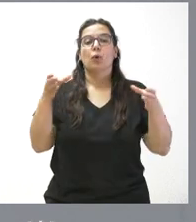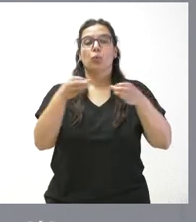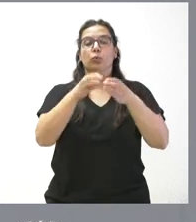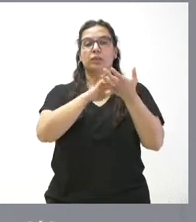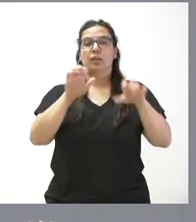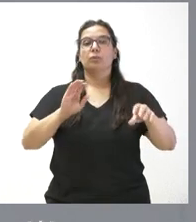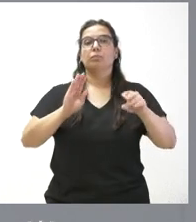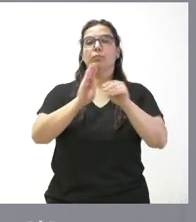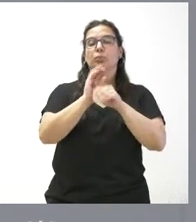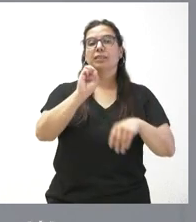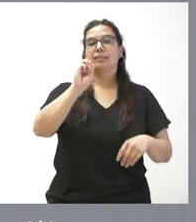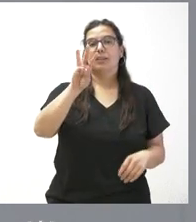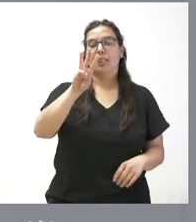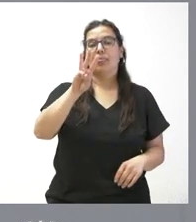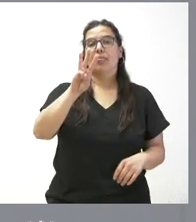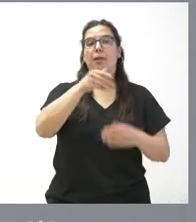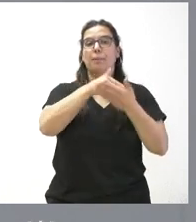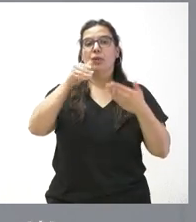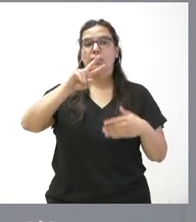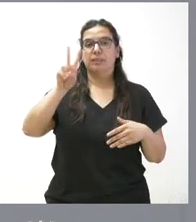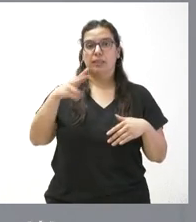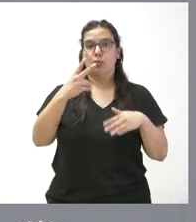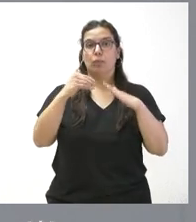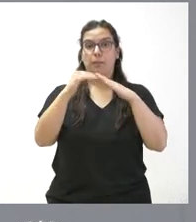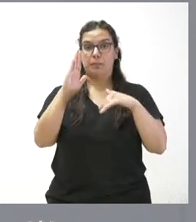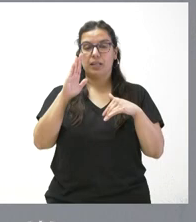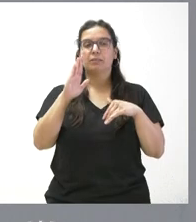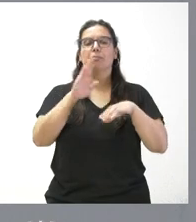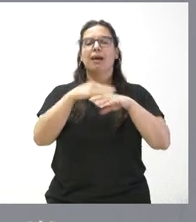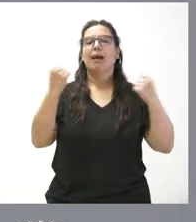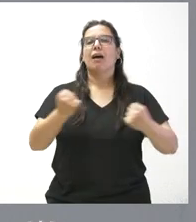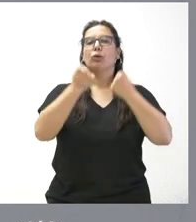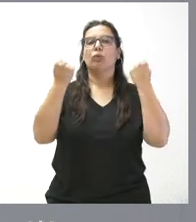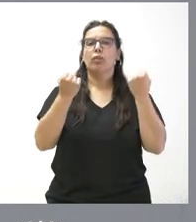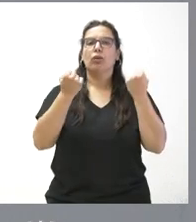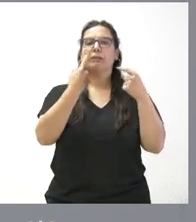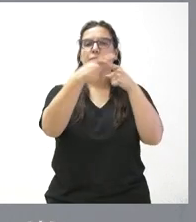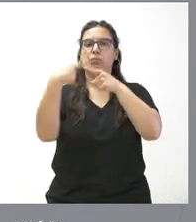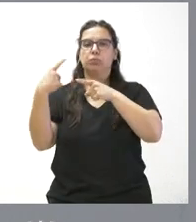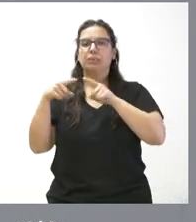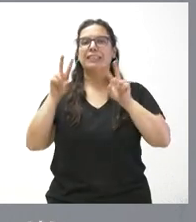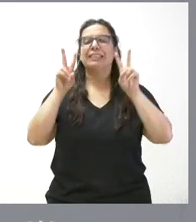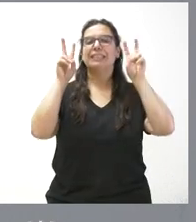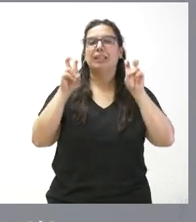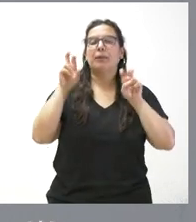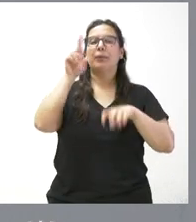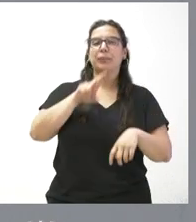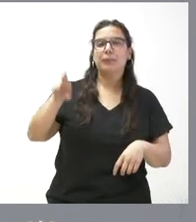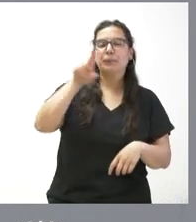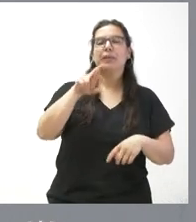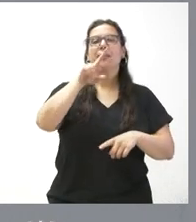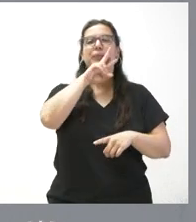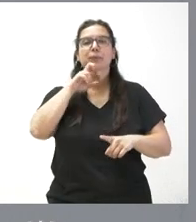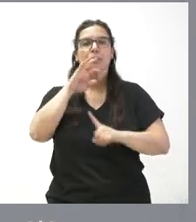destina más de 13 millones de euros a diversas actuaciones de restauración y conservación del medioambiente. 13